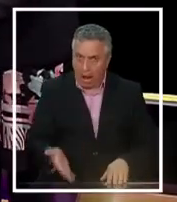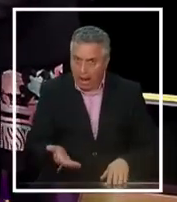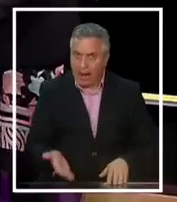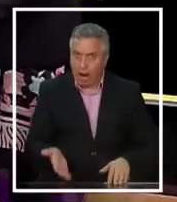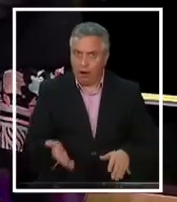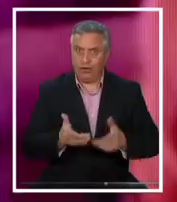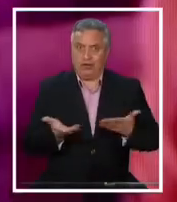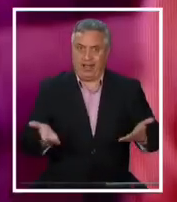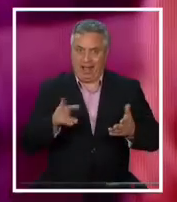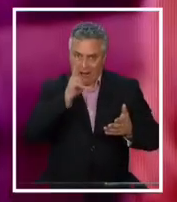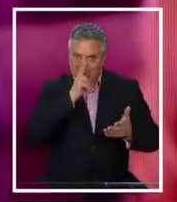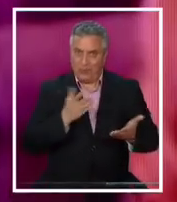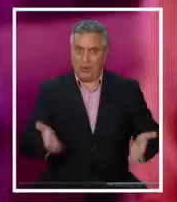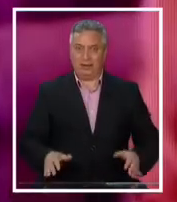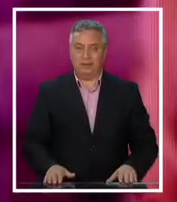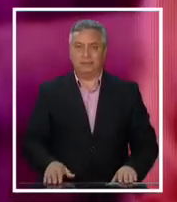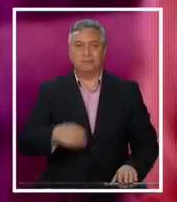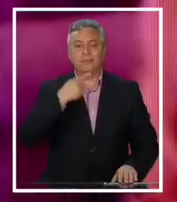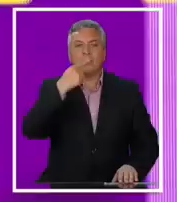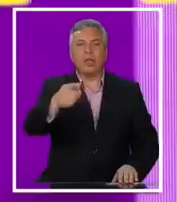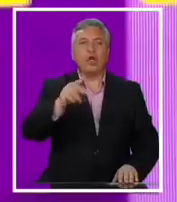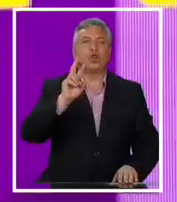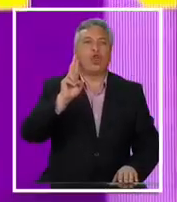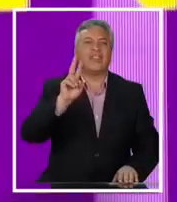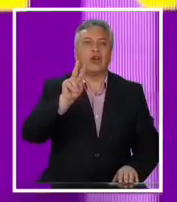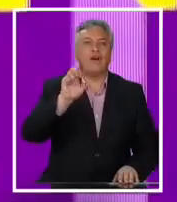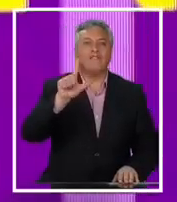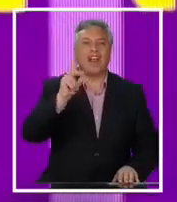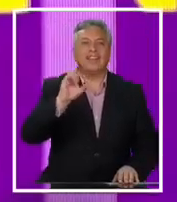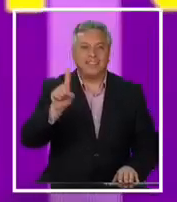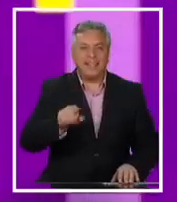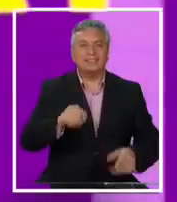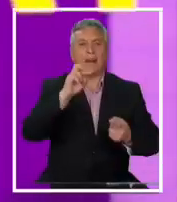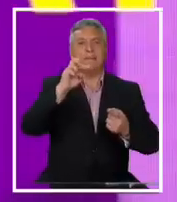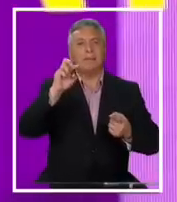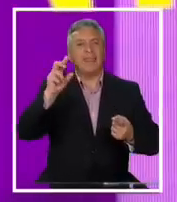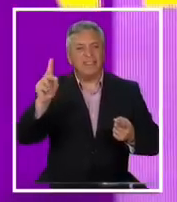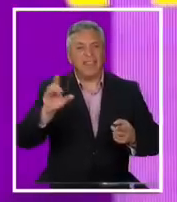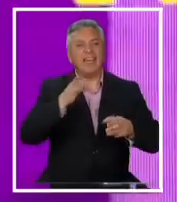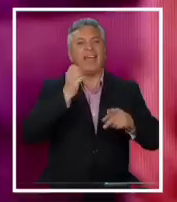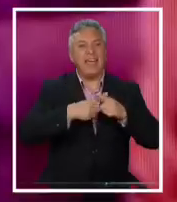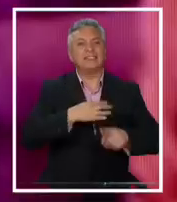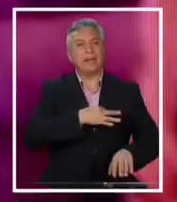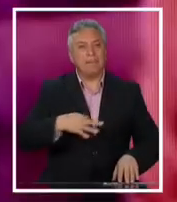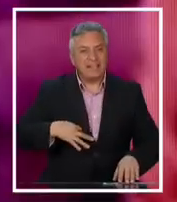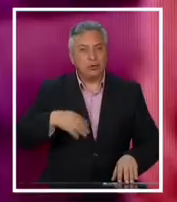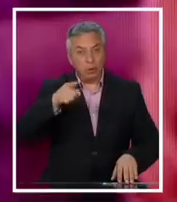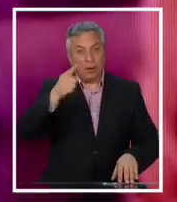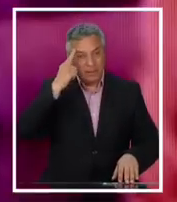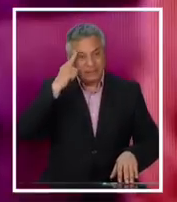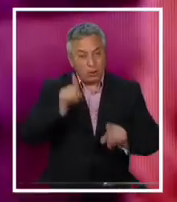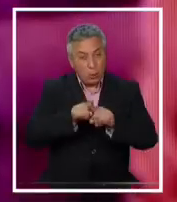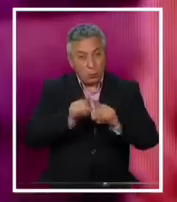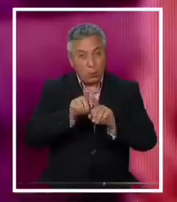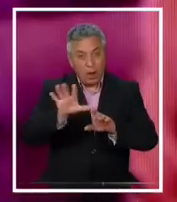Paulina, casos como el de Óscar Landerreche, Rodrigo Valdés que salió hoy día, PPD, exministro. ¿Usted siente que hay una tradición